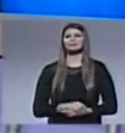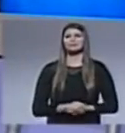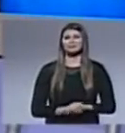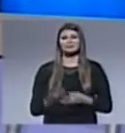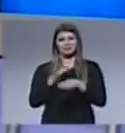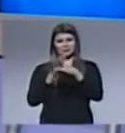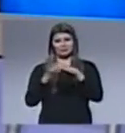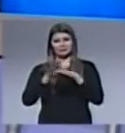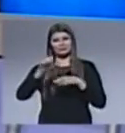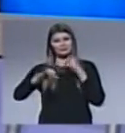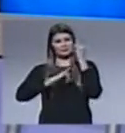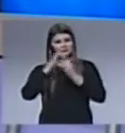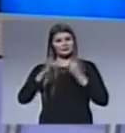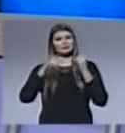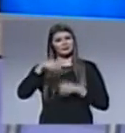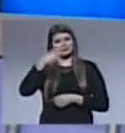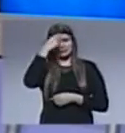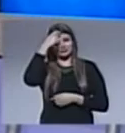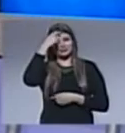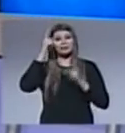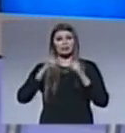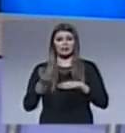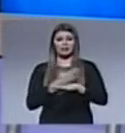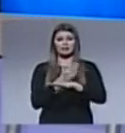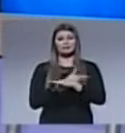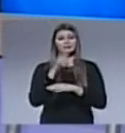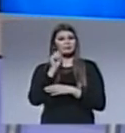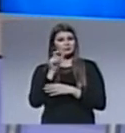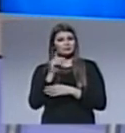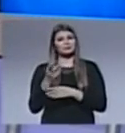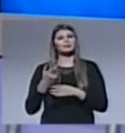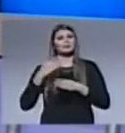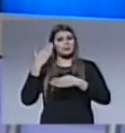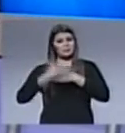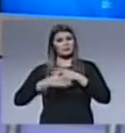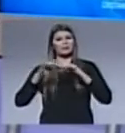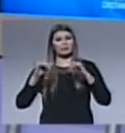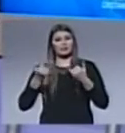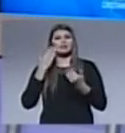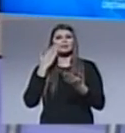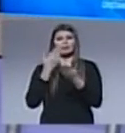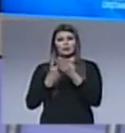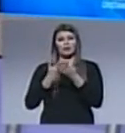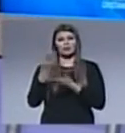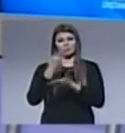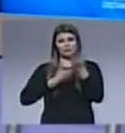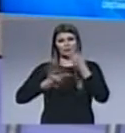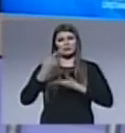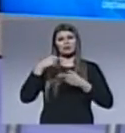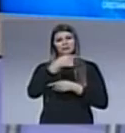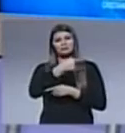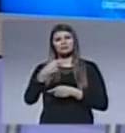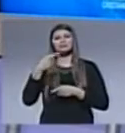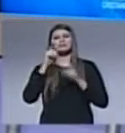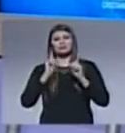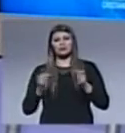Seguimos con más información en Noticiero Cristiano, y como lo habíamos adelantado antes de ir a la pausa, vamos a compartir con ustedes nuestro editorial de